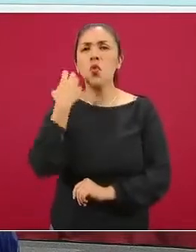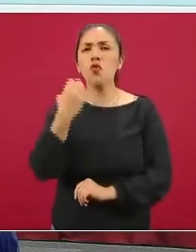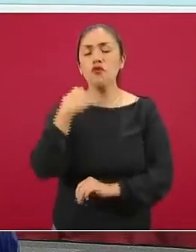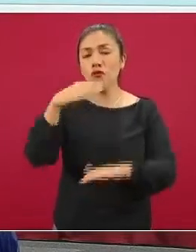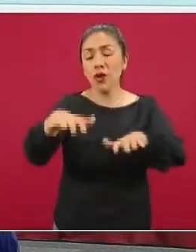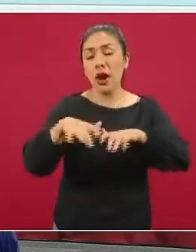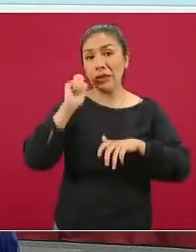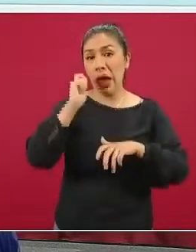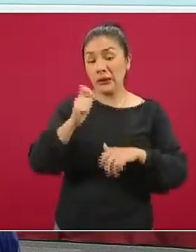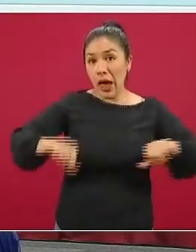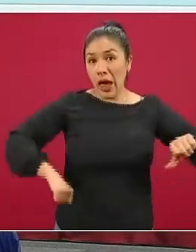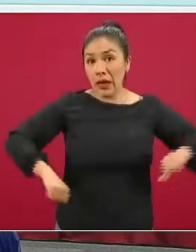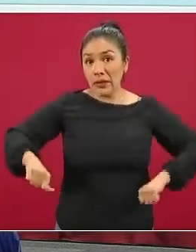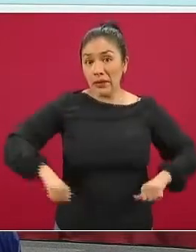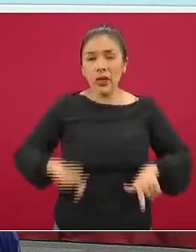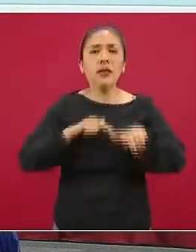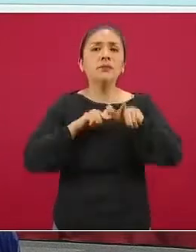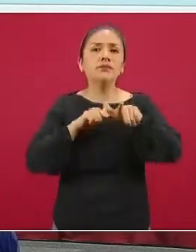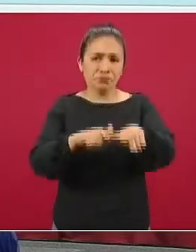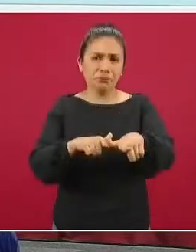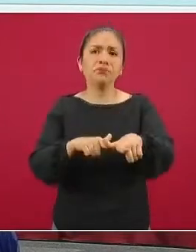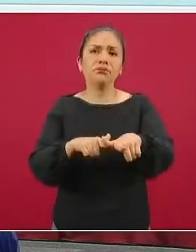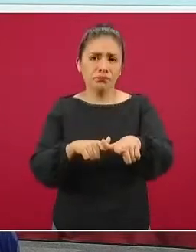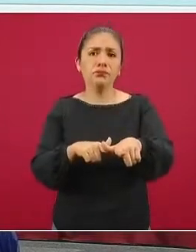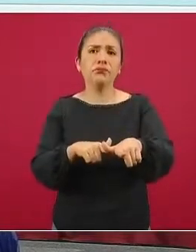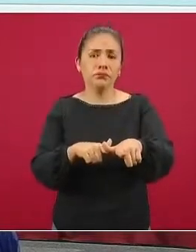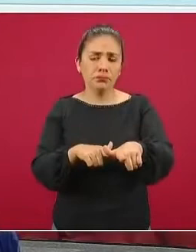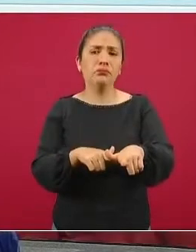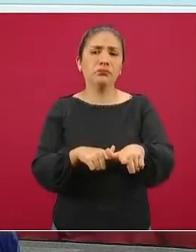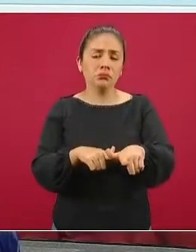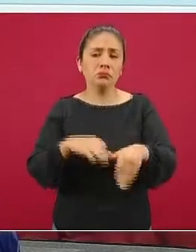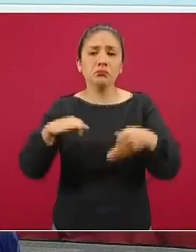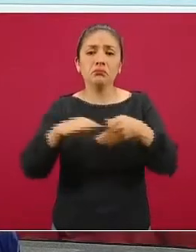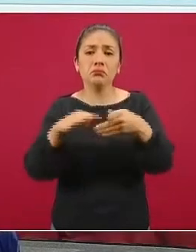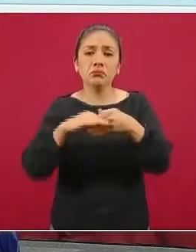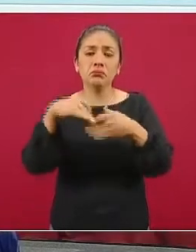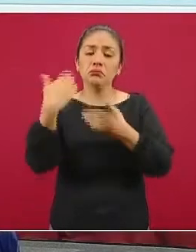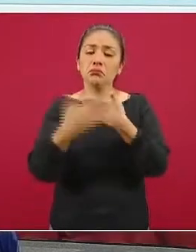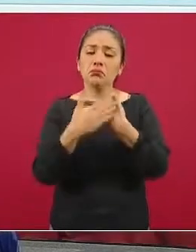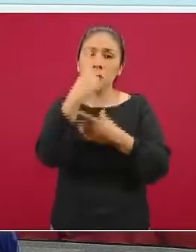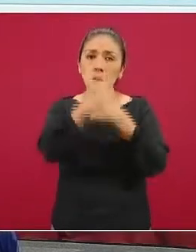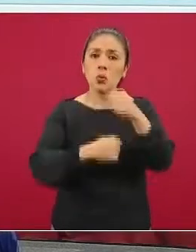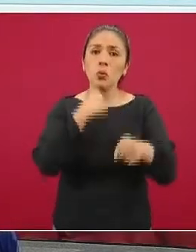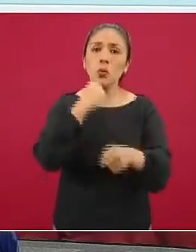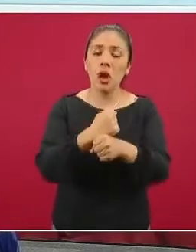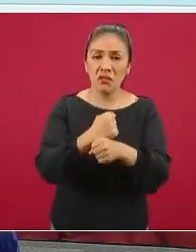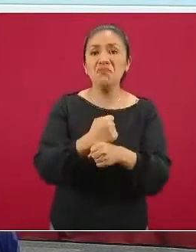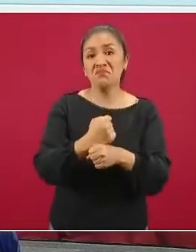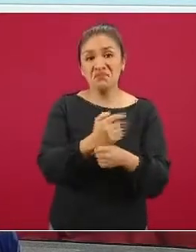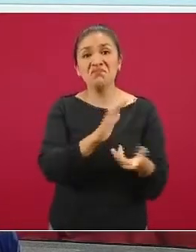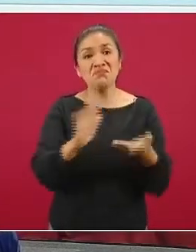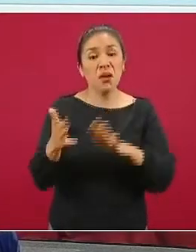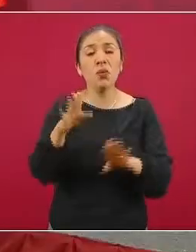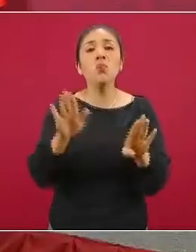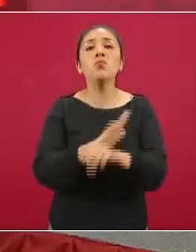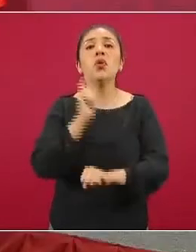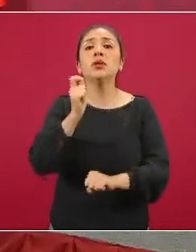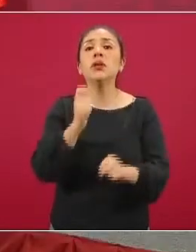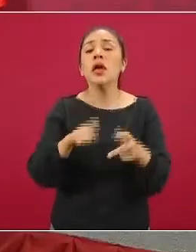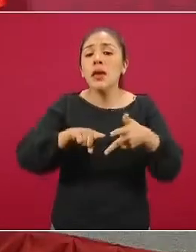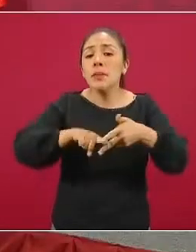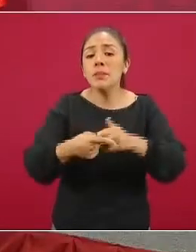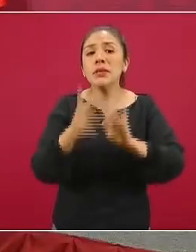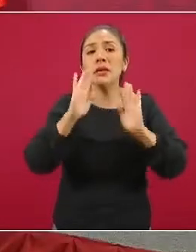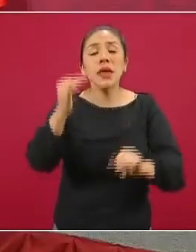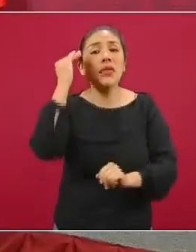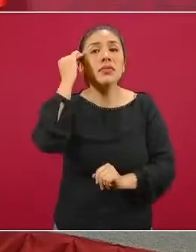que estas actividades pues van a mantenerse y van a mantenerse al menos hasta el próximo año, en el sentido de que por haber iniciado ya